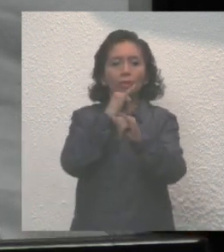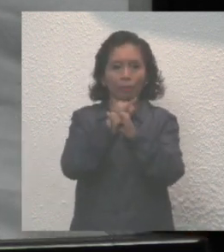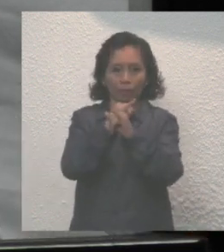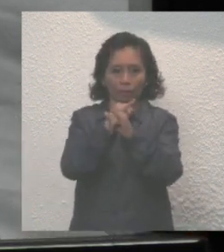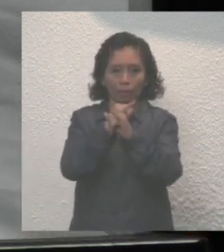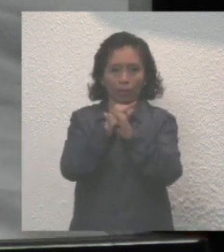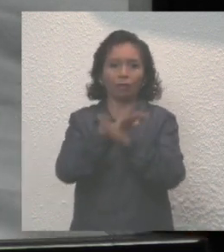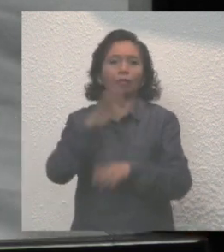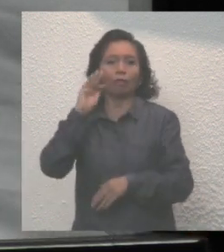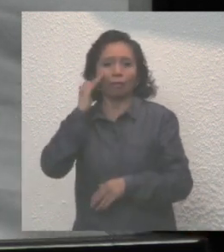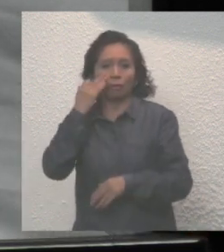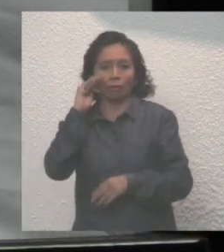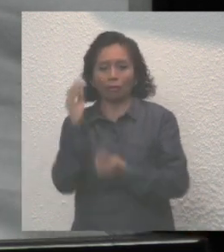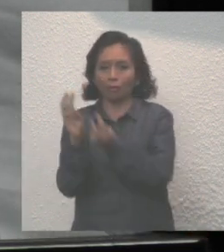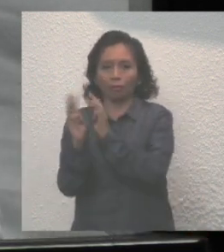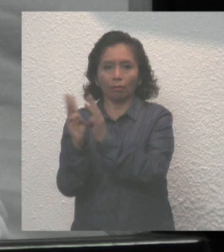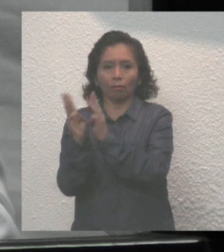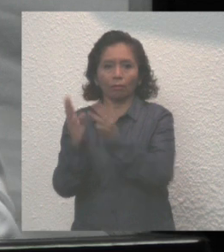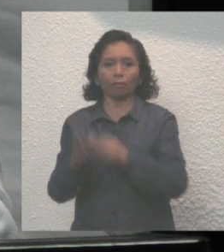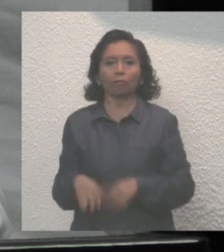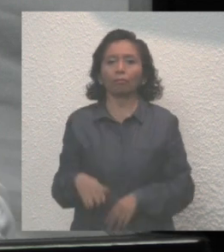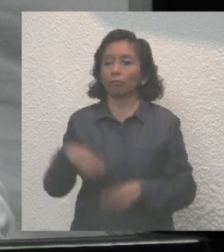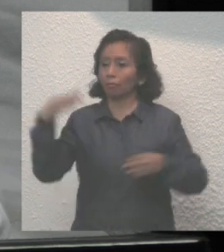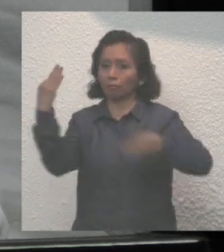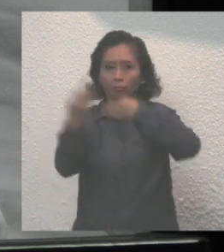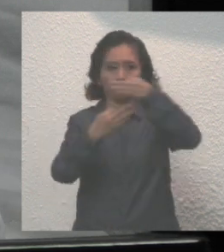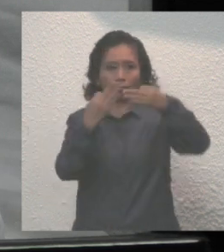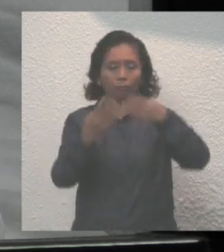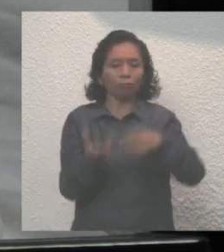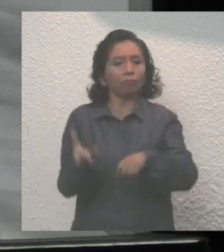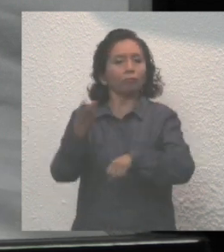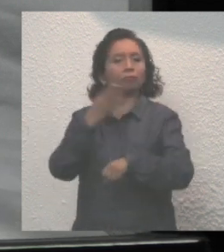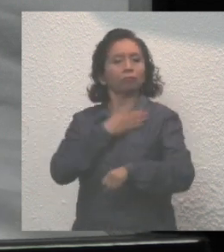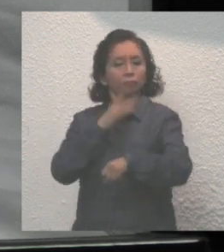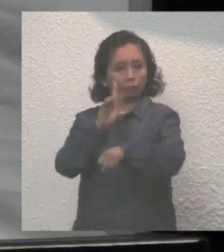sociales, tengan todos un buen día.